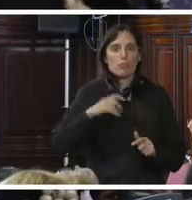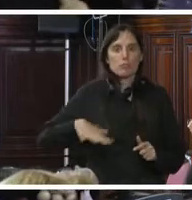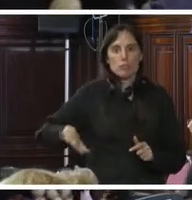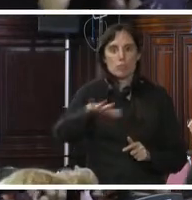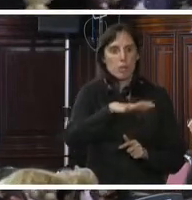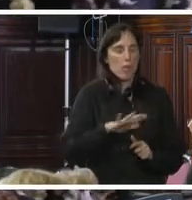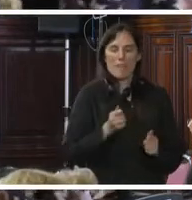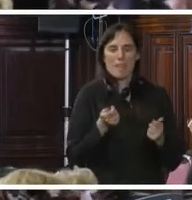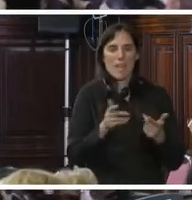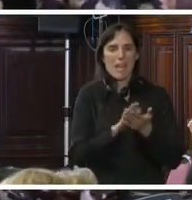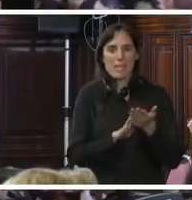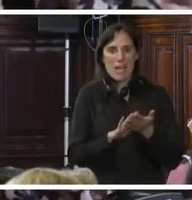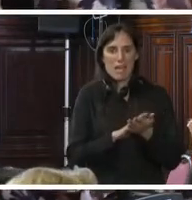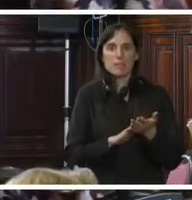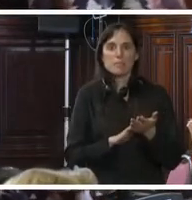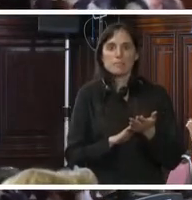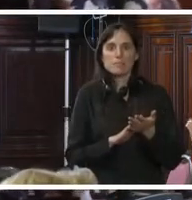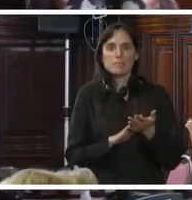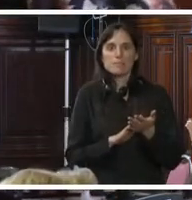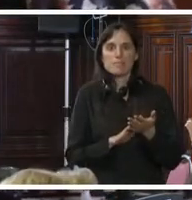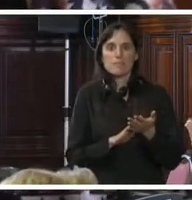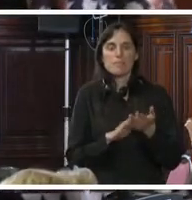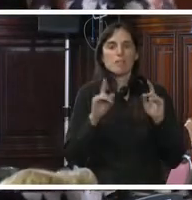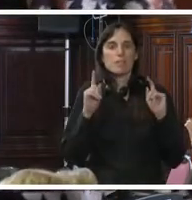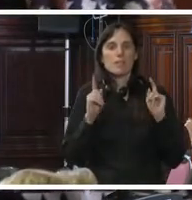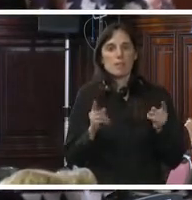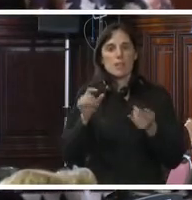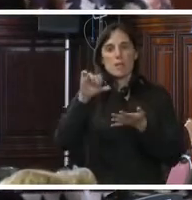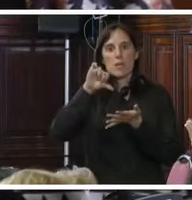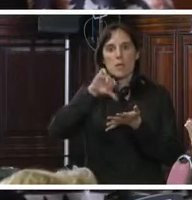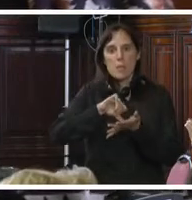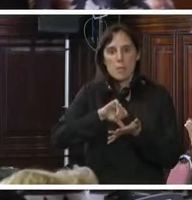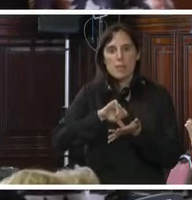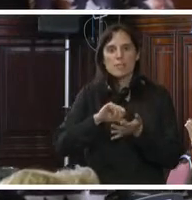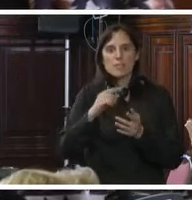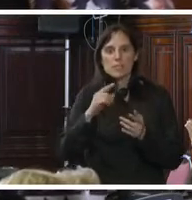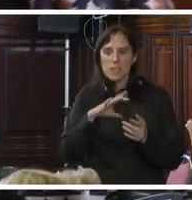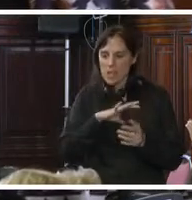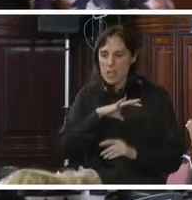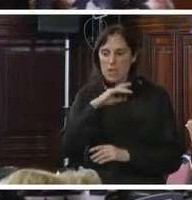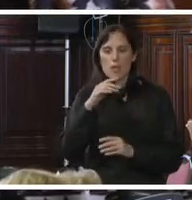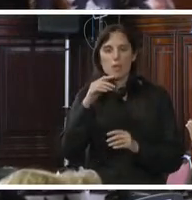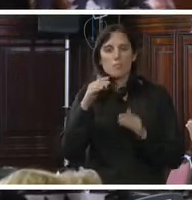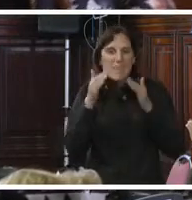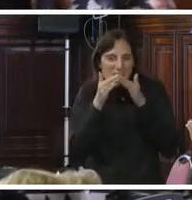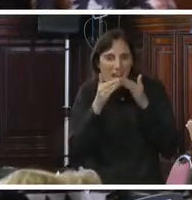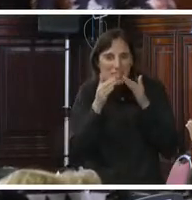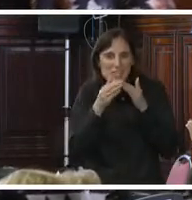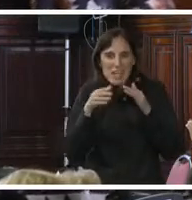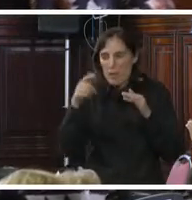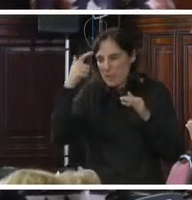hemos notado que en la mayoría de los países el número de albergues es insuficiente y no permite